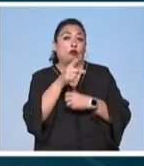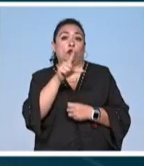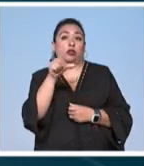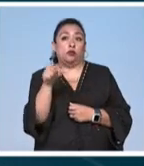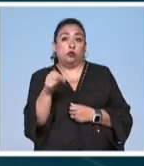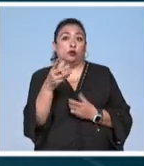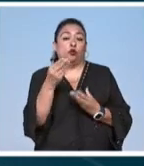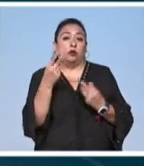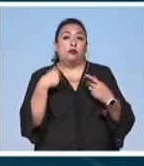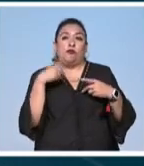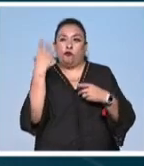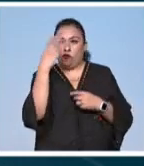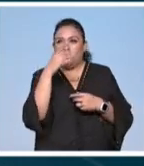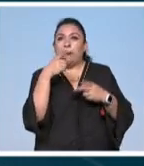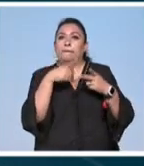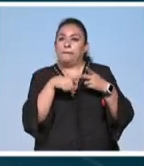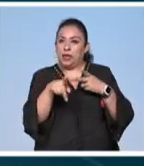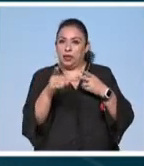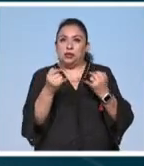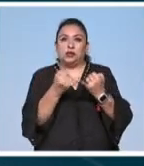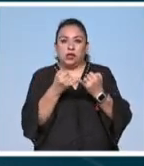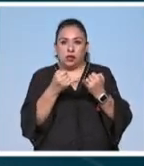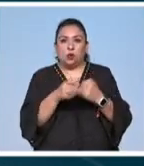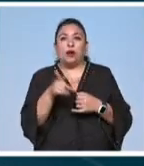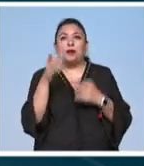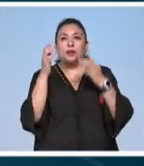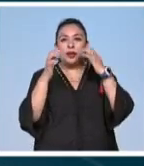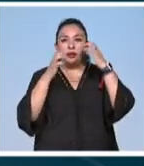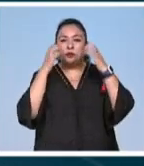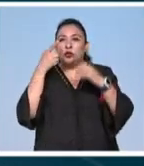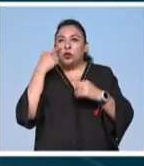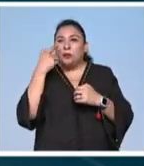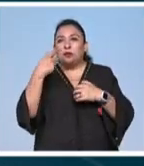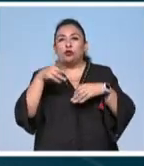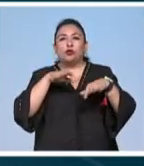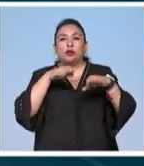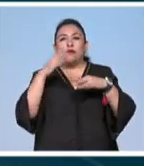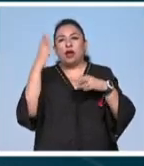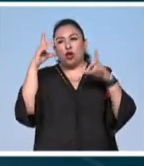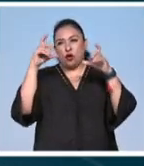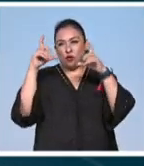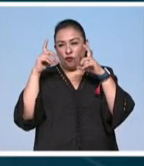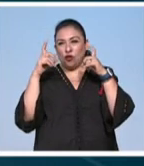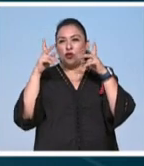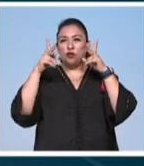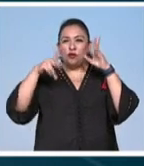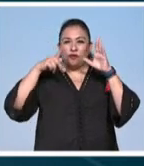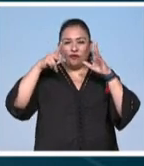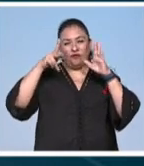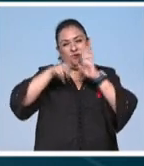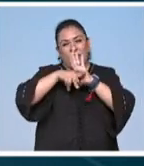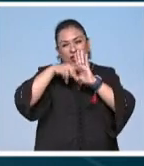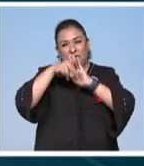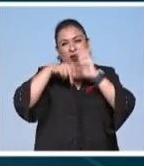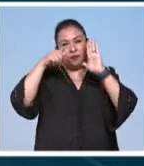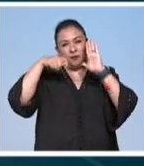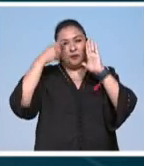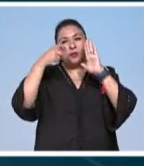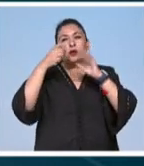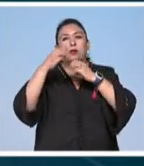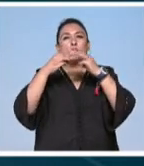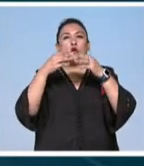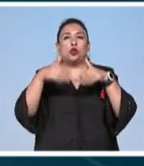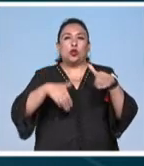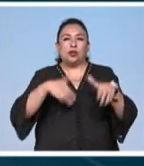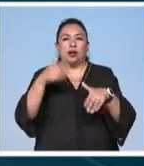muchos fotógrafos empiezan a hacer la exposición da cuenta de su trabajo fotográfico en video y cine documental en el mundo del